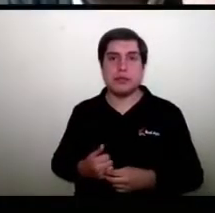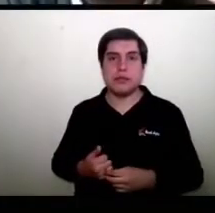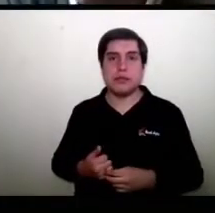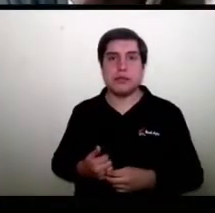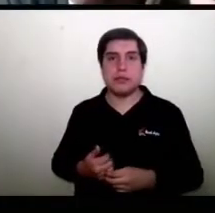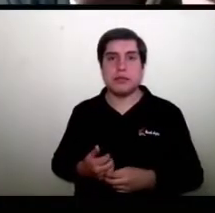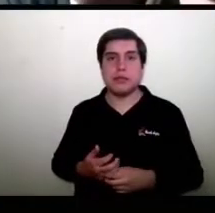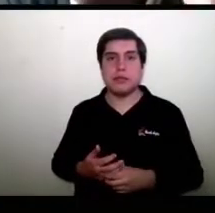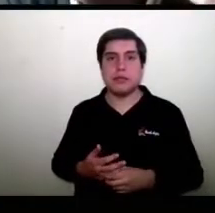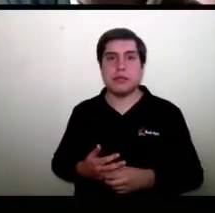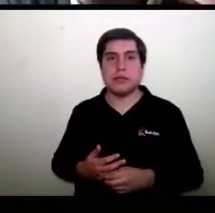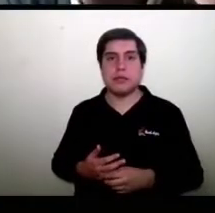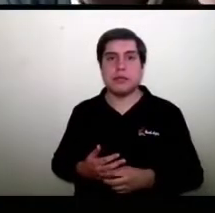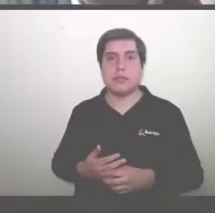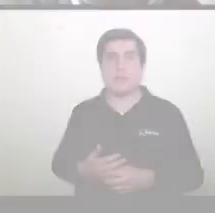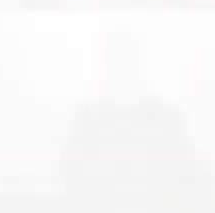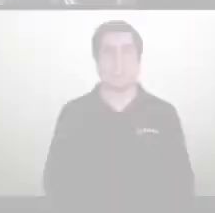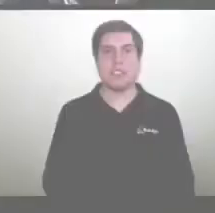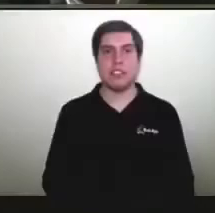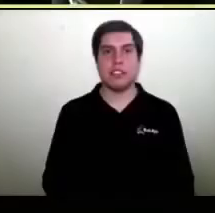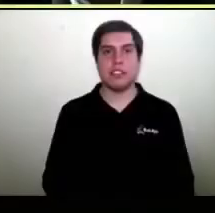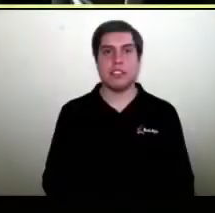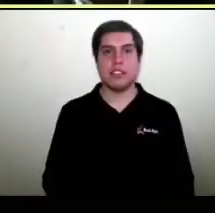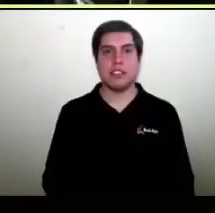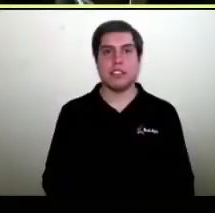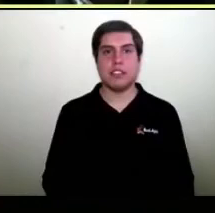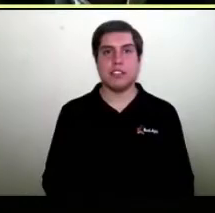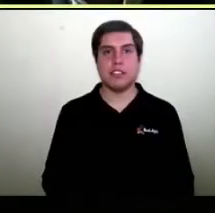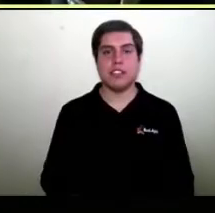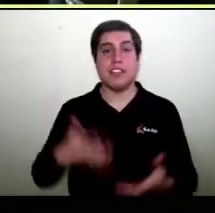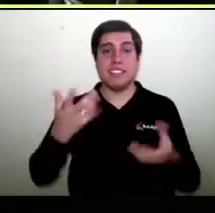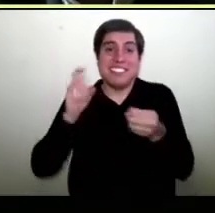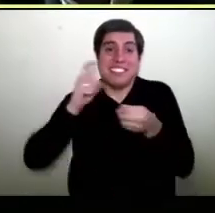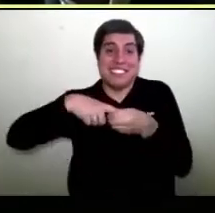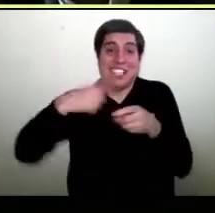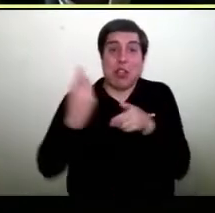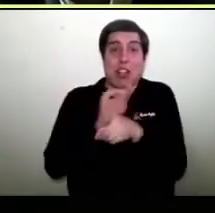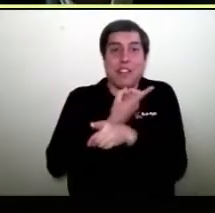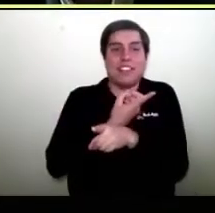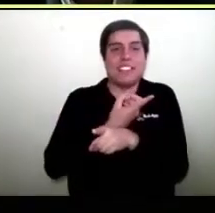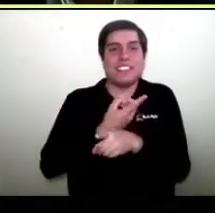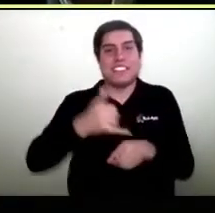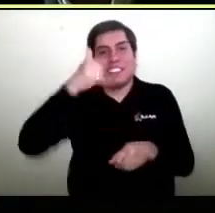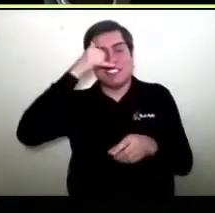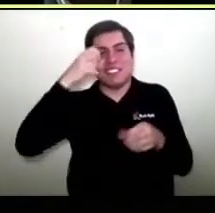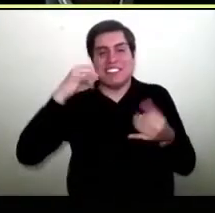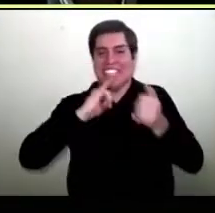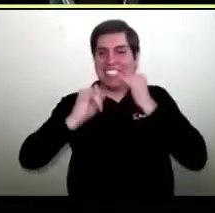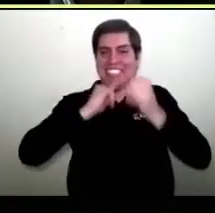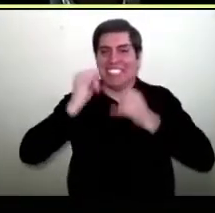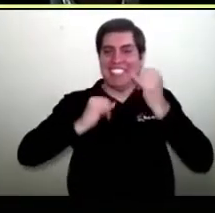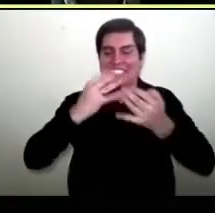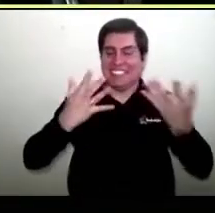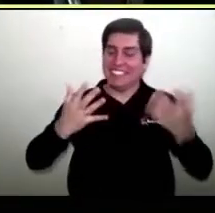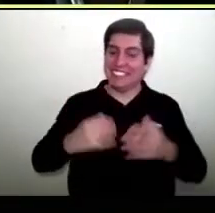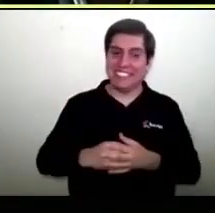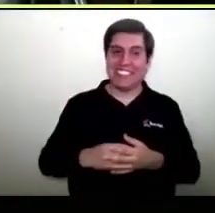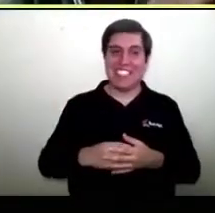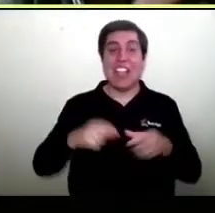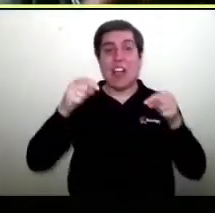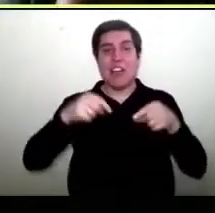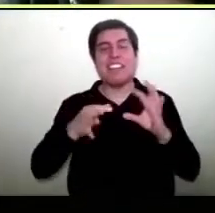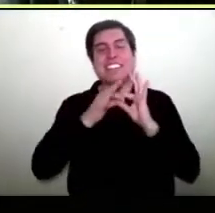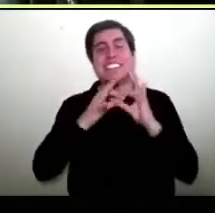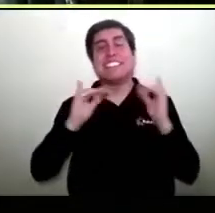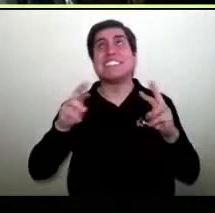En todo se ofrecen productos o servicios. Hoy estamos de vuelta después de esta conexión de internet. Esperamos que ahora esté